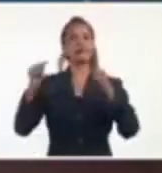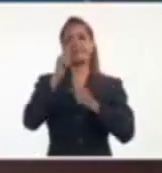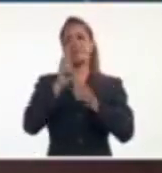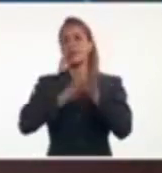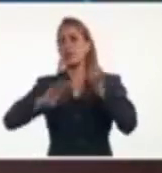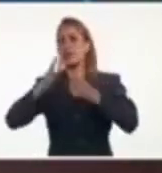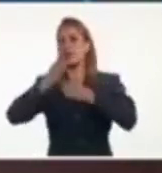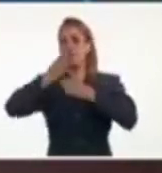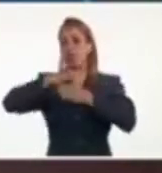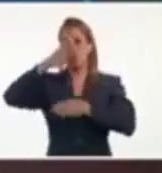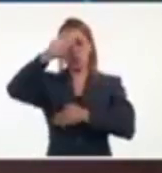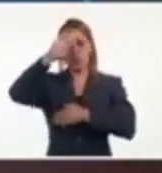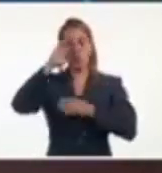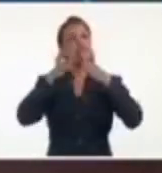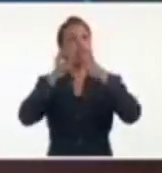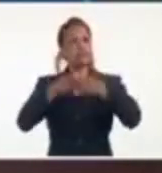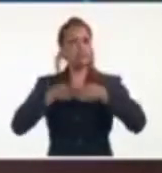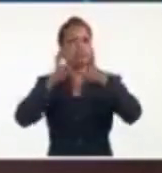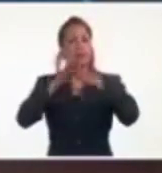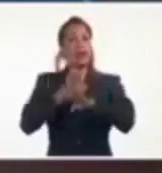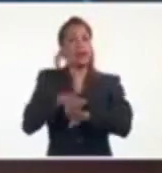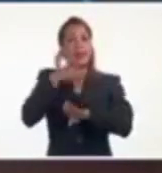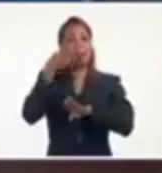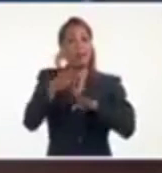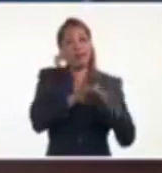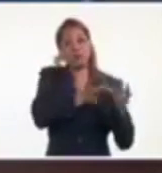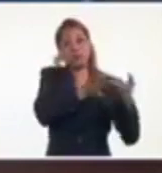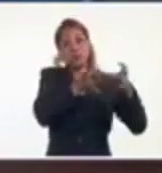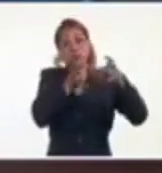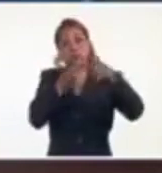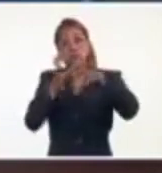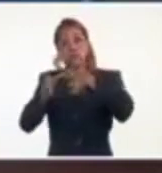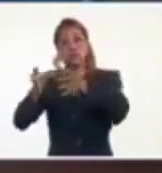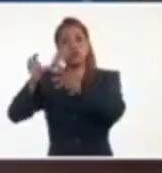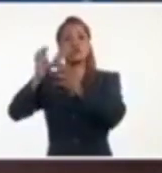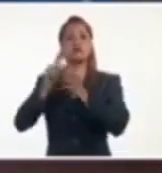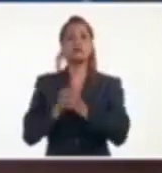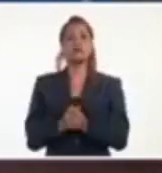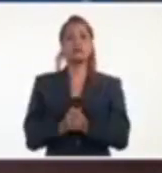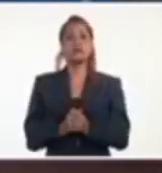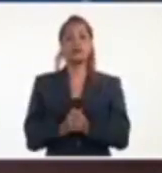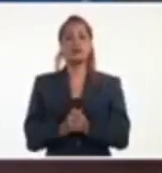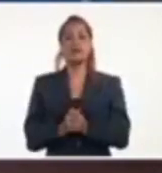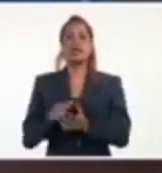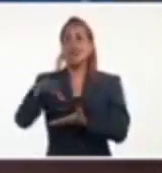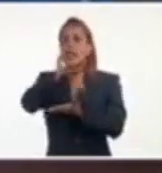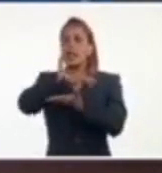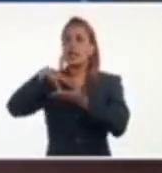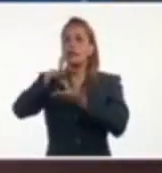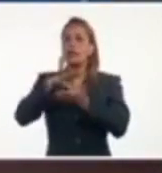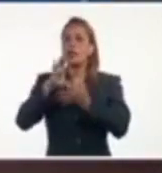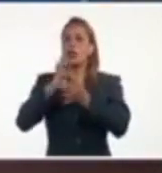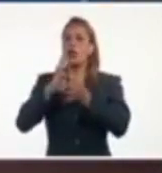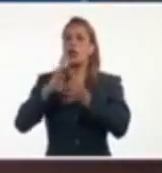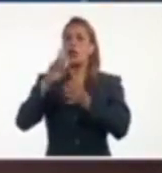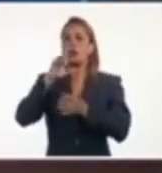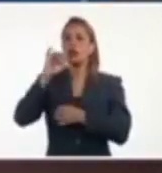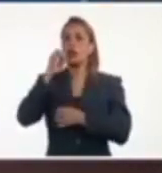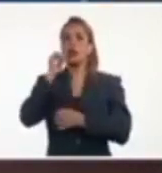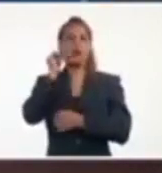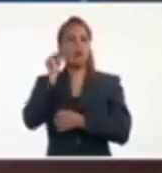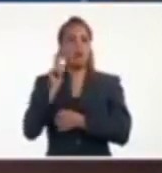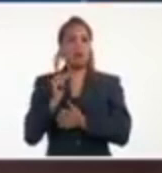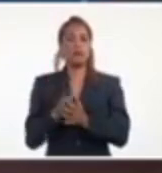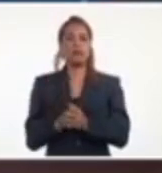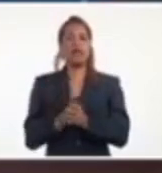y Granma. Y después, pues van a trasladarse a la zona del Golfo de Guacanayabo, en la provincia de